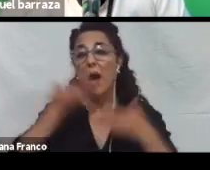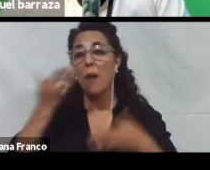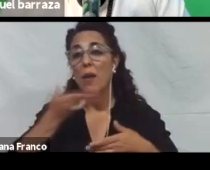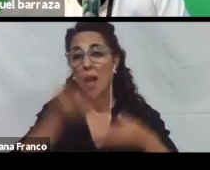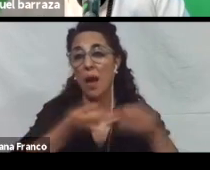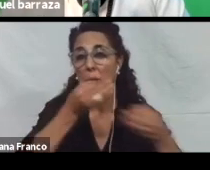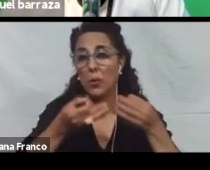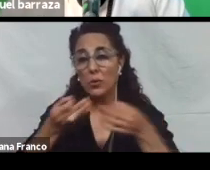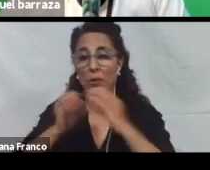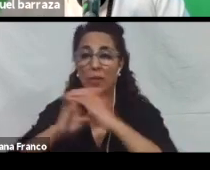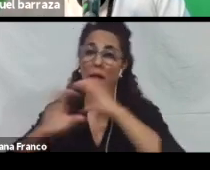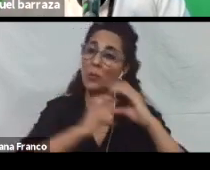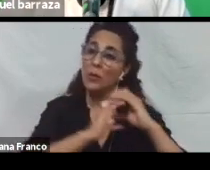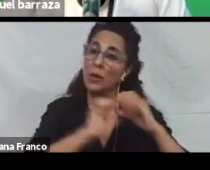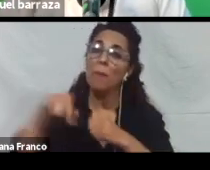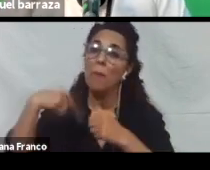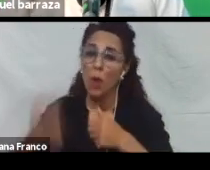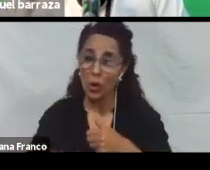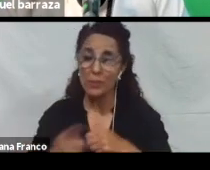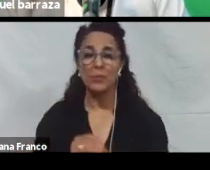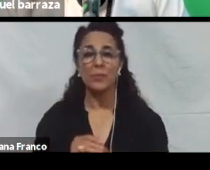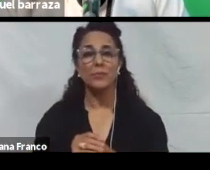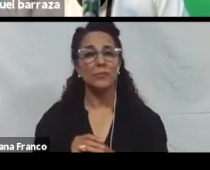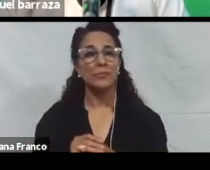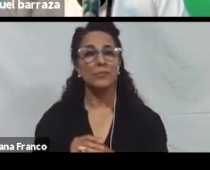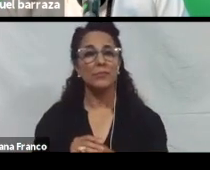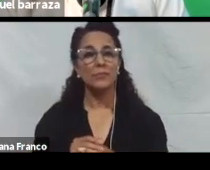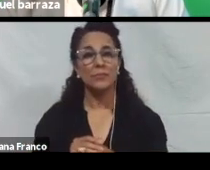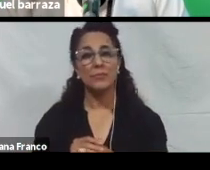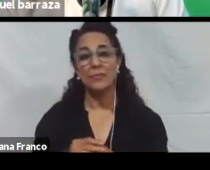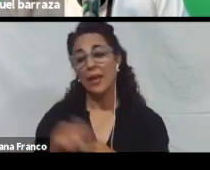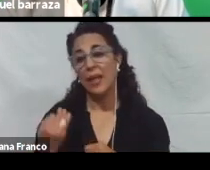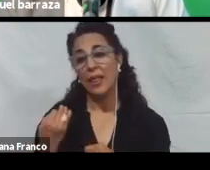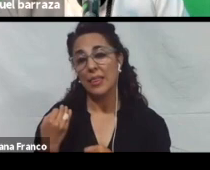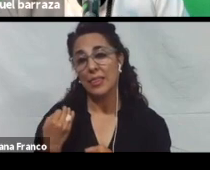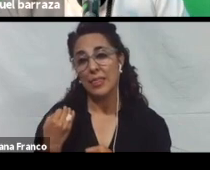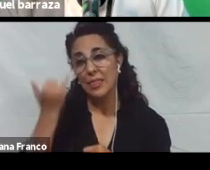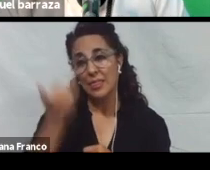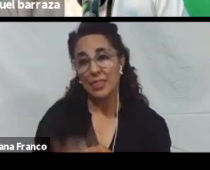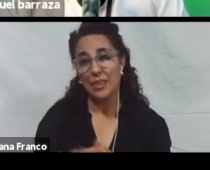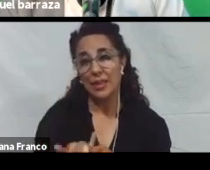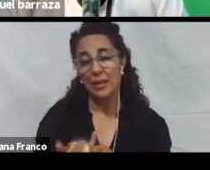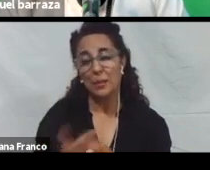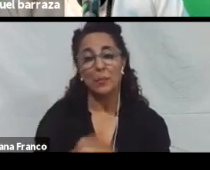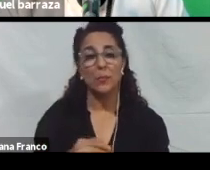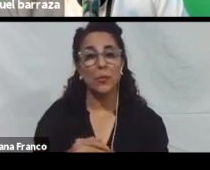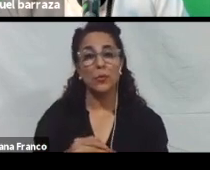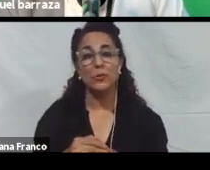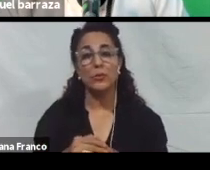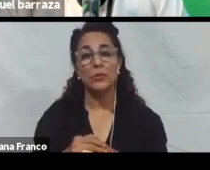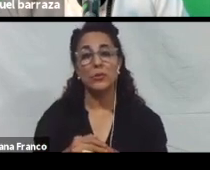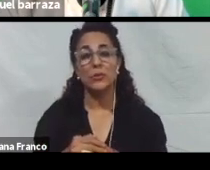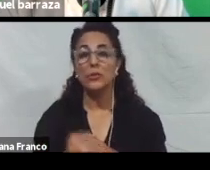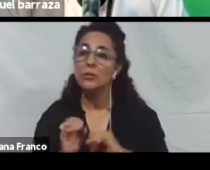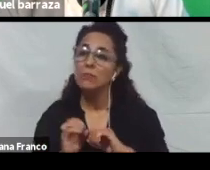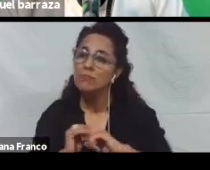En la siguiente diapos. Tenemos. Que. Esa información. Que transmitimos. De nuestra institución.